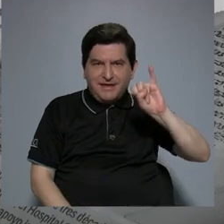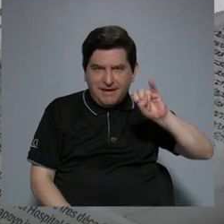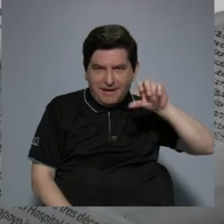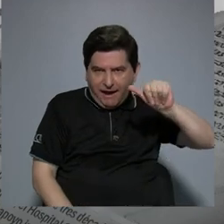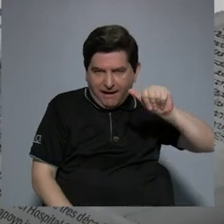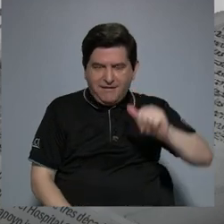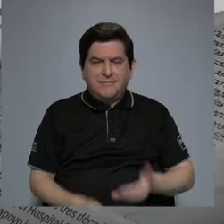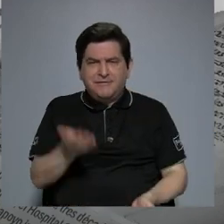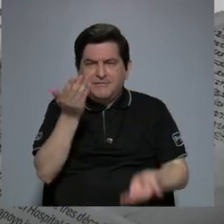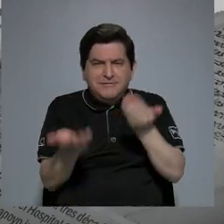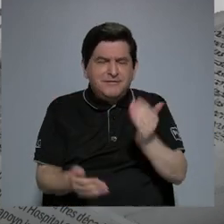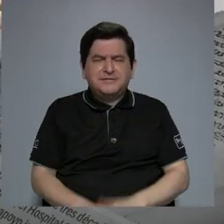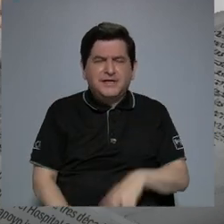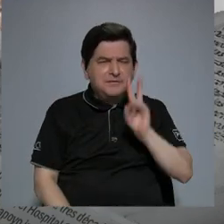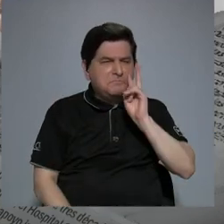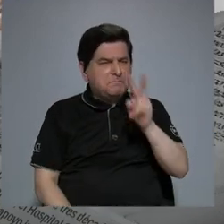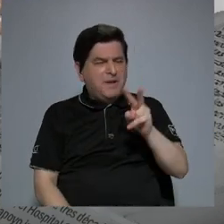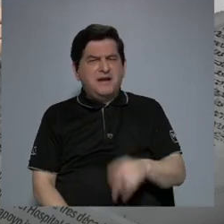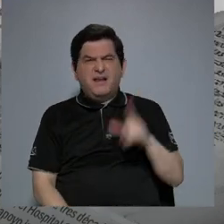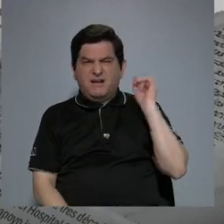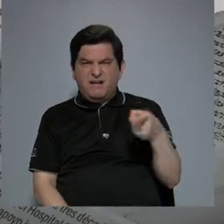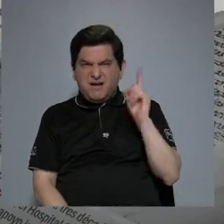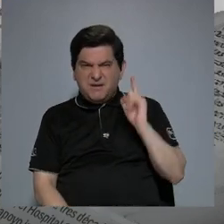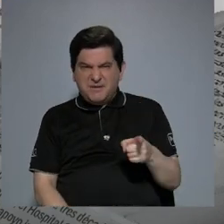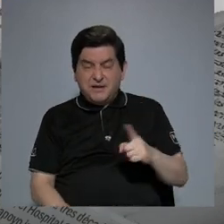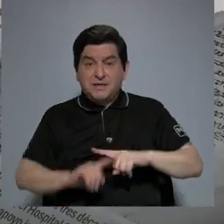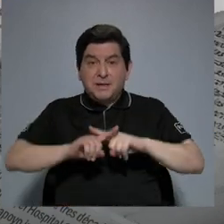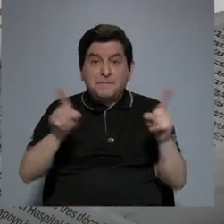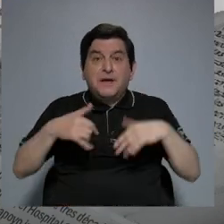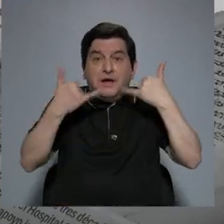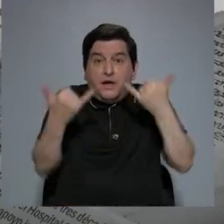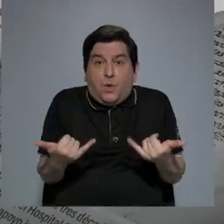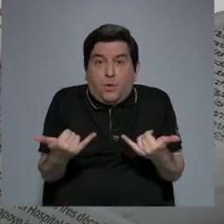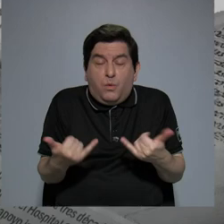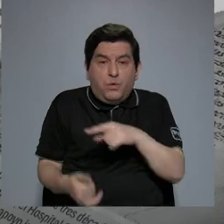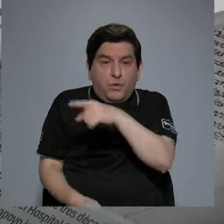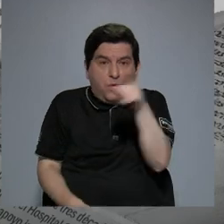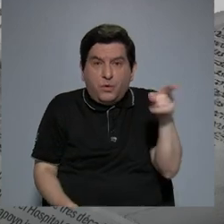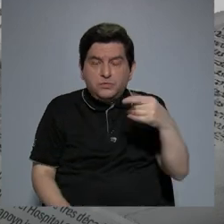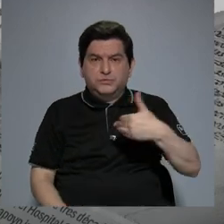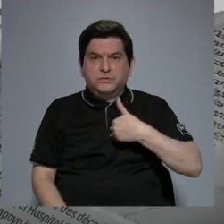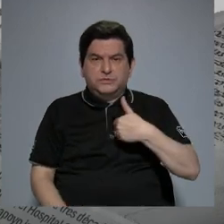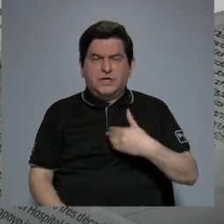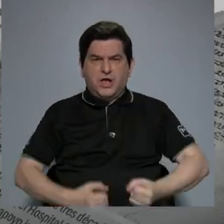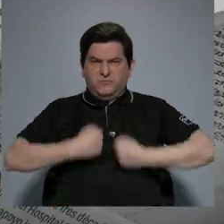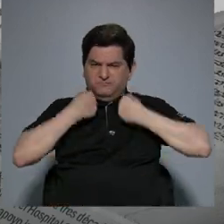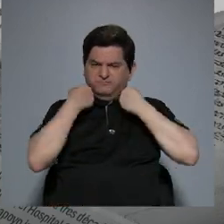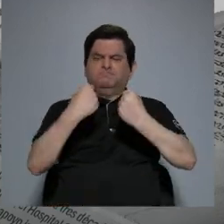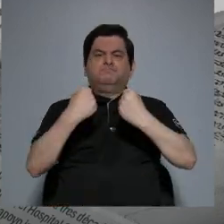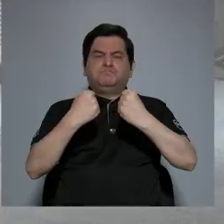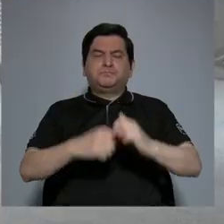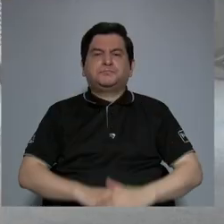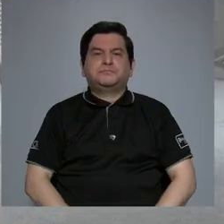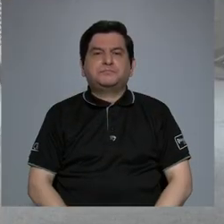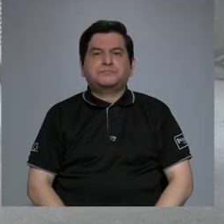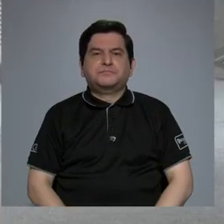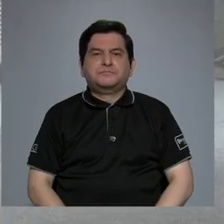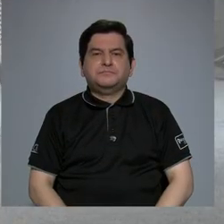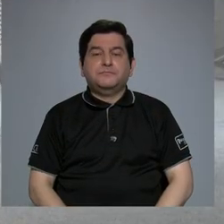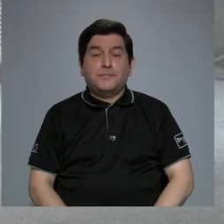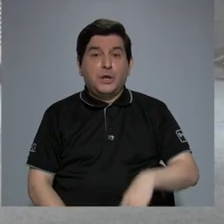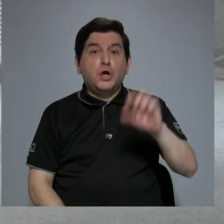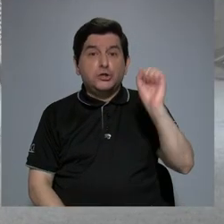y cómo a veces tal vez la vemos como una amenaza, pero en este momento ustedes la han tomado como una fortaleza. Sí, realmente